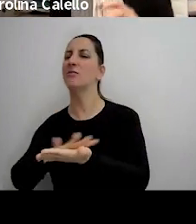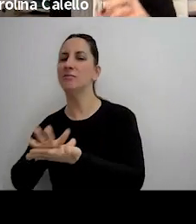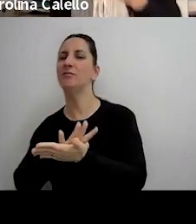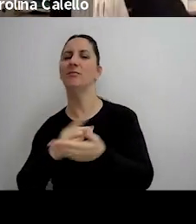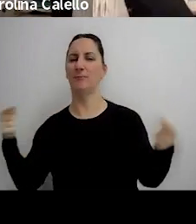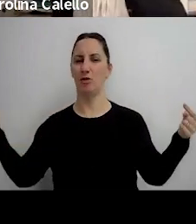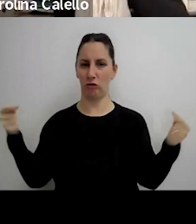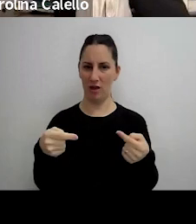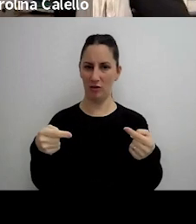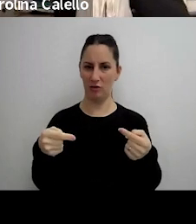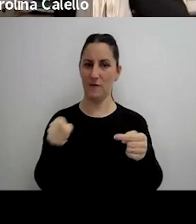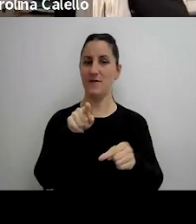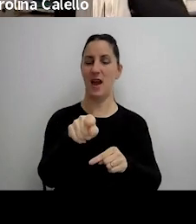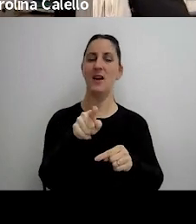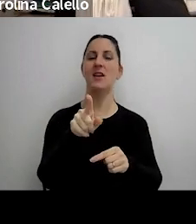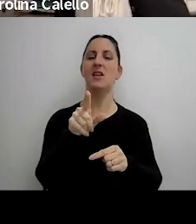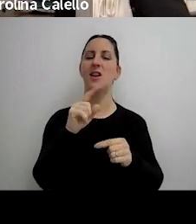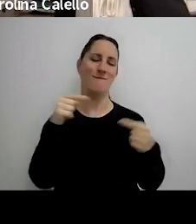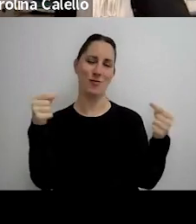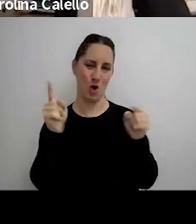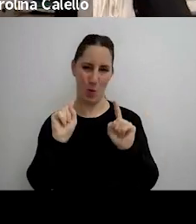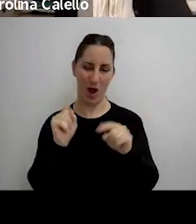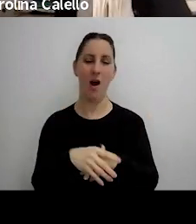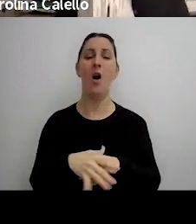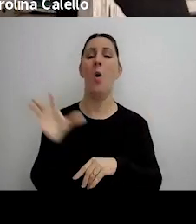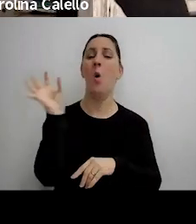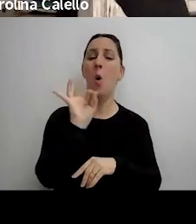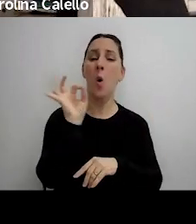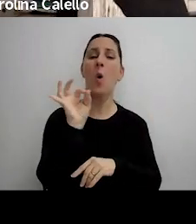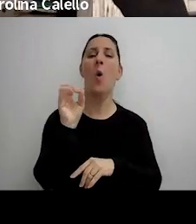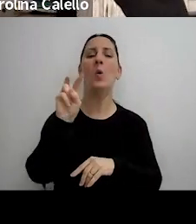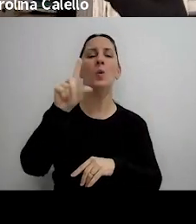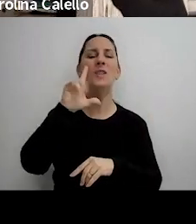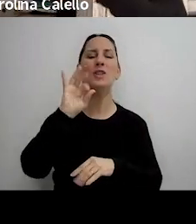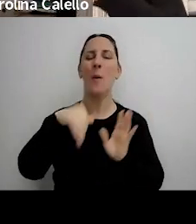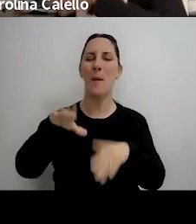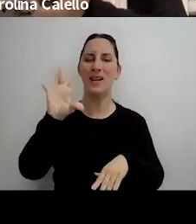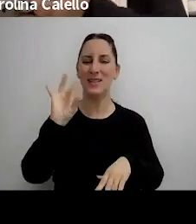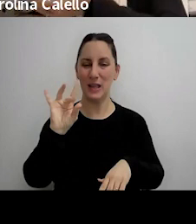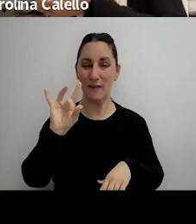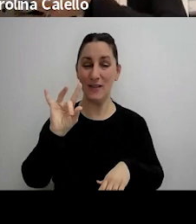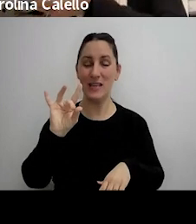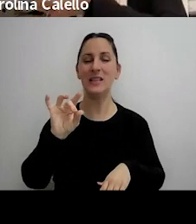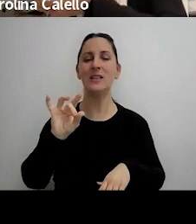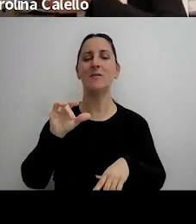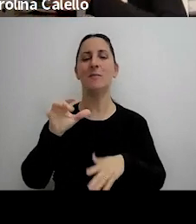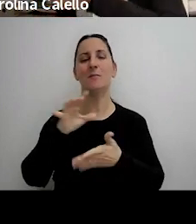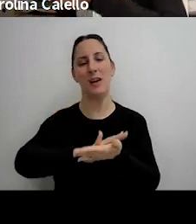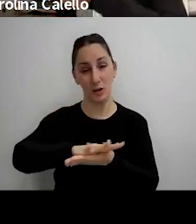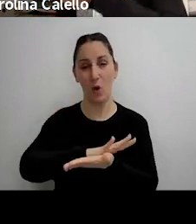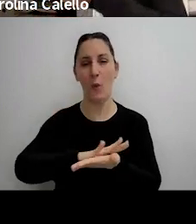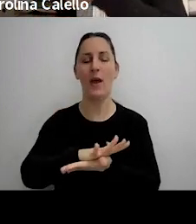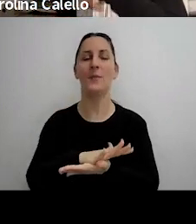se afectó el principio de congruencia o el vicio más difícil digamos el caso más difícil de resolver